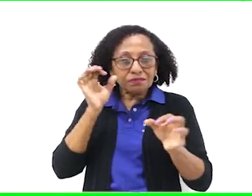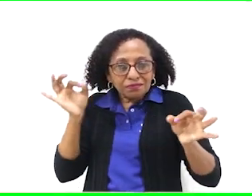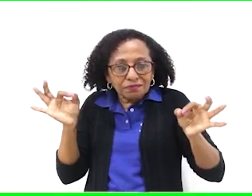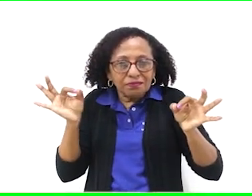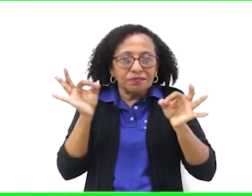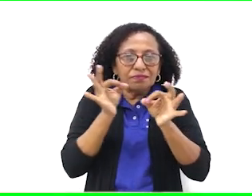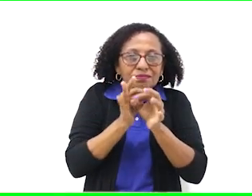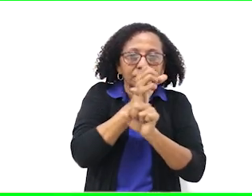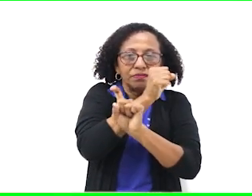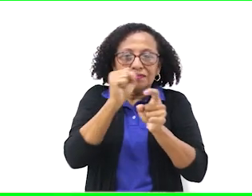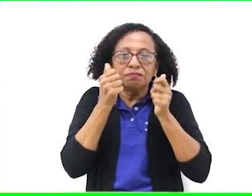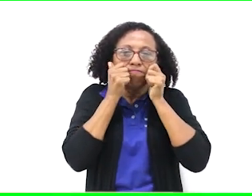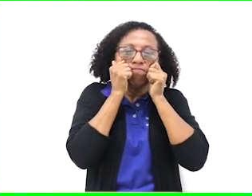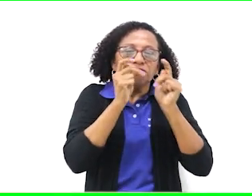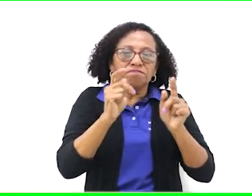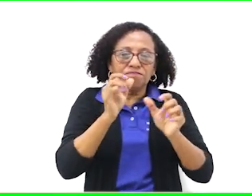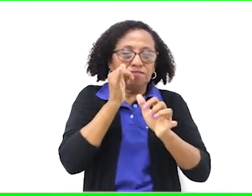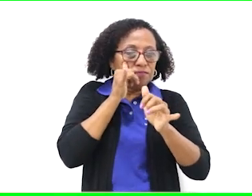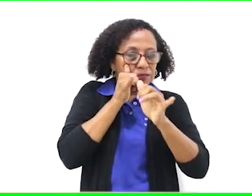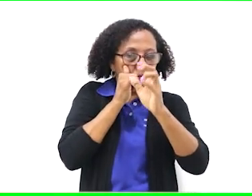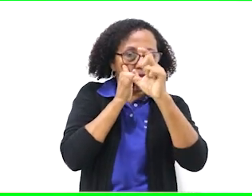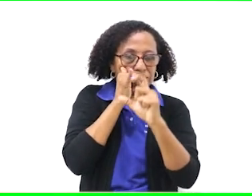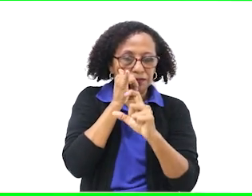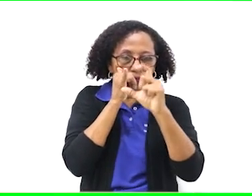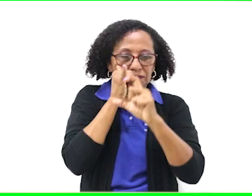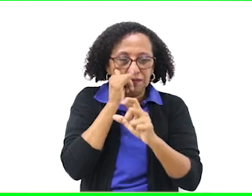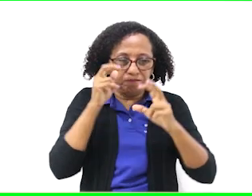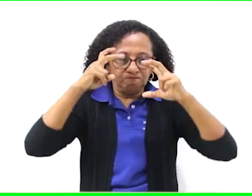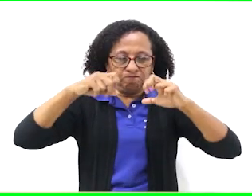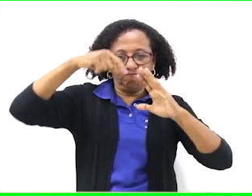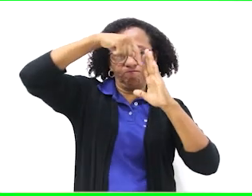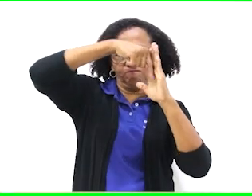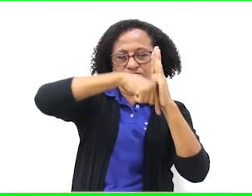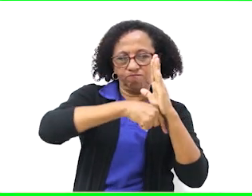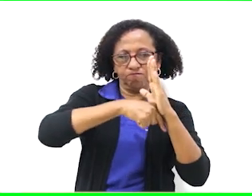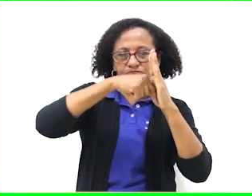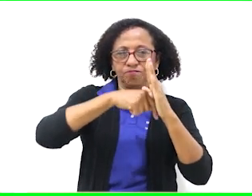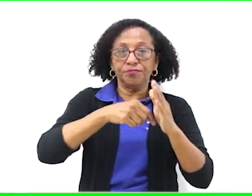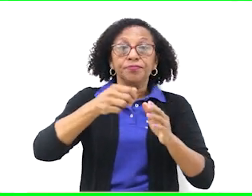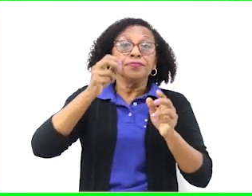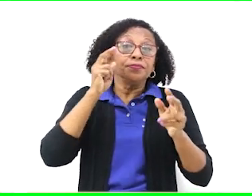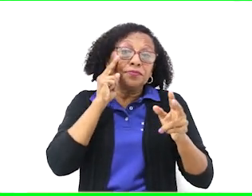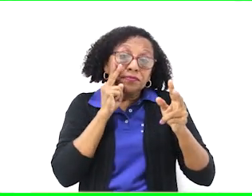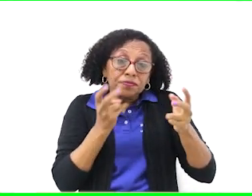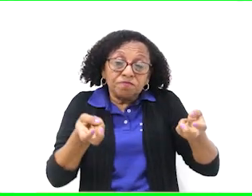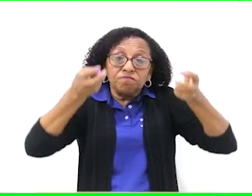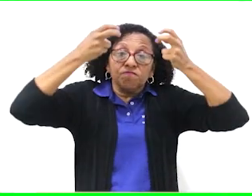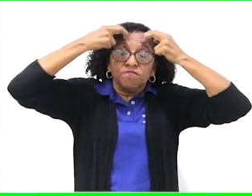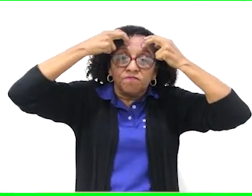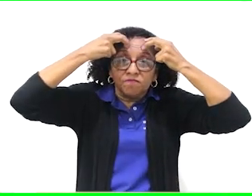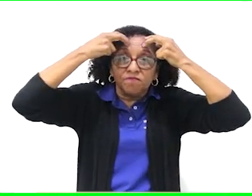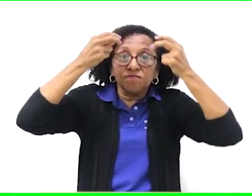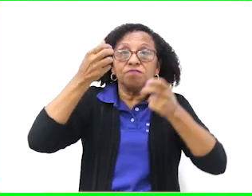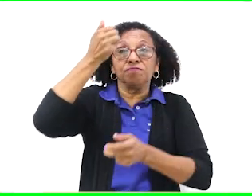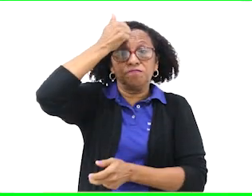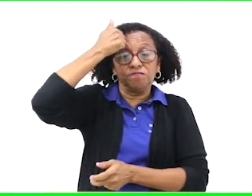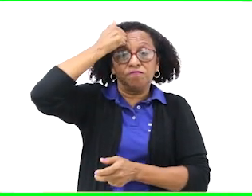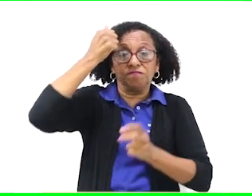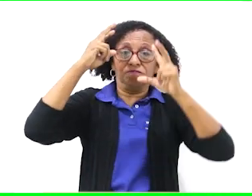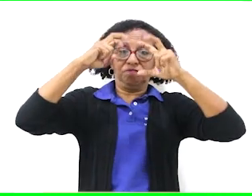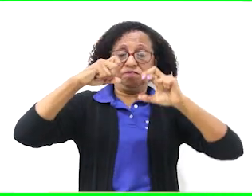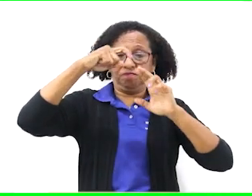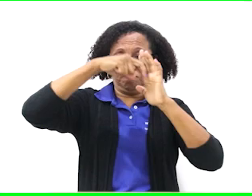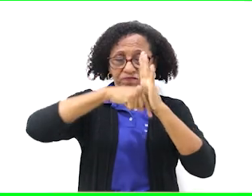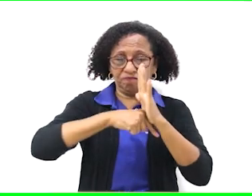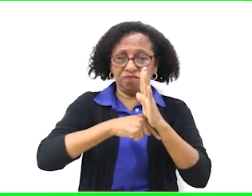Desde un enfoque sociohumanista y científico, profundizamos en el conocimiento pedagógico, en la investigación